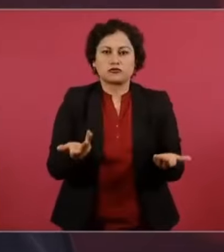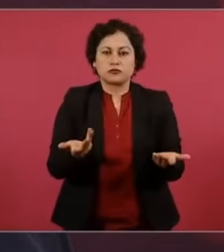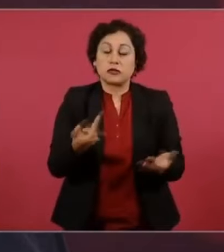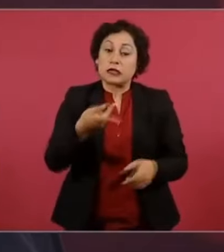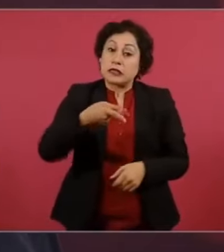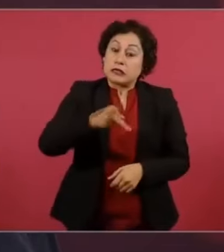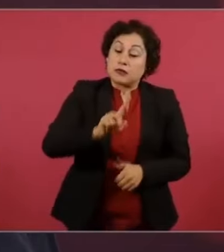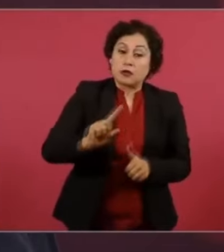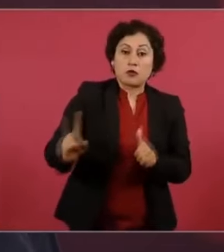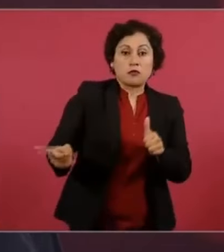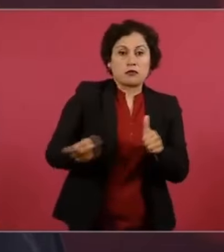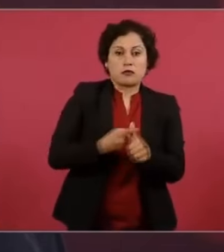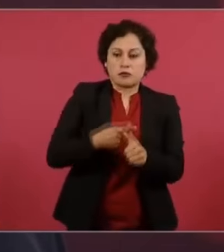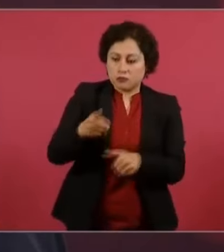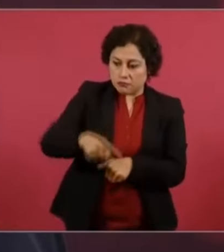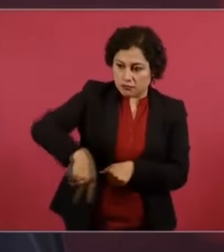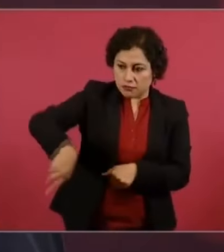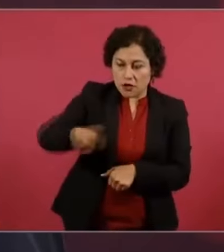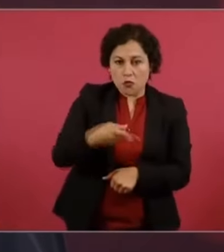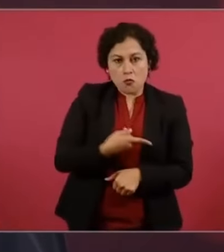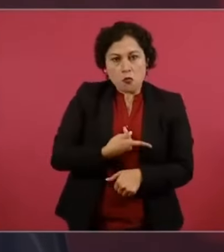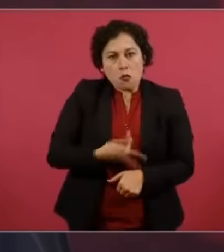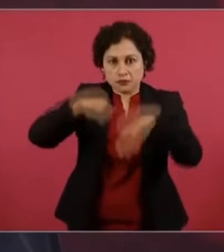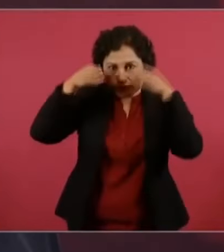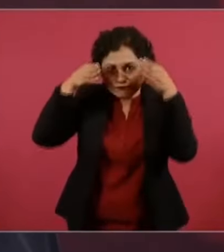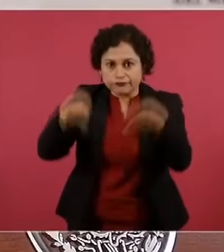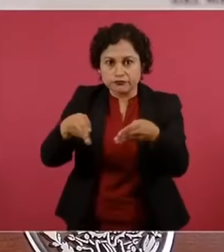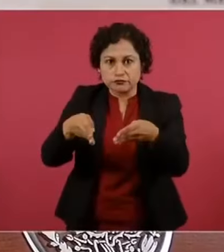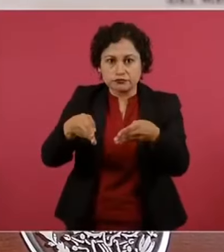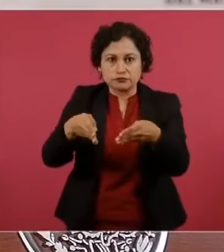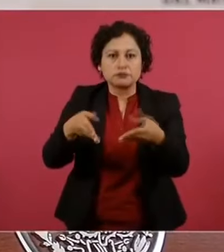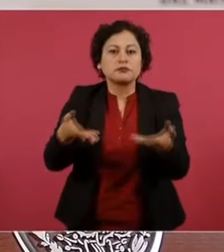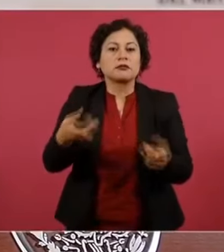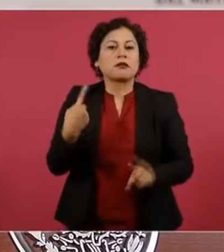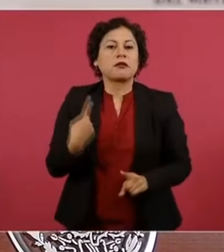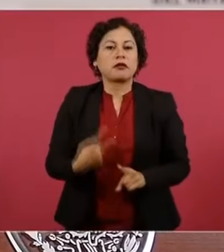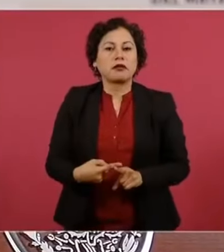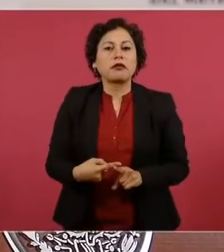a los pobres a los necesitados y el Papa Francisco actúa así